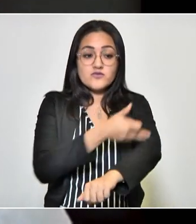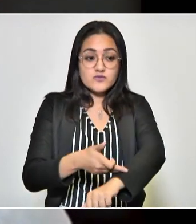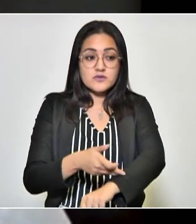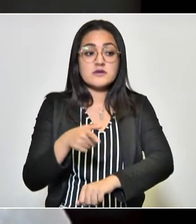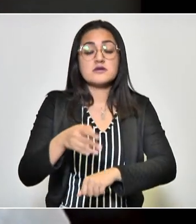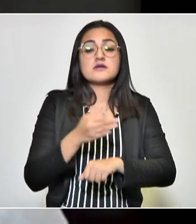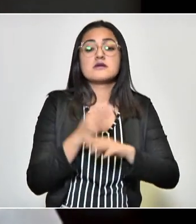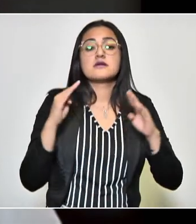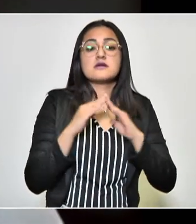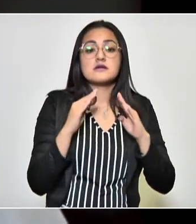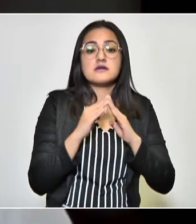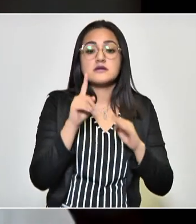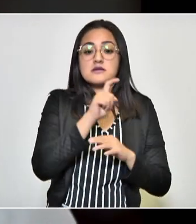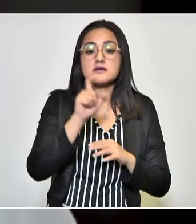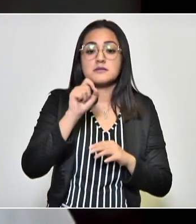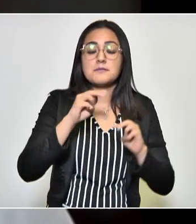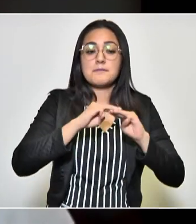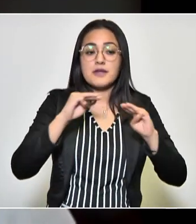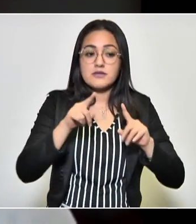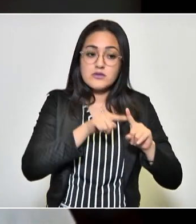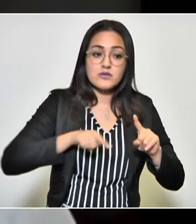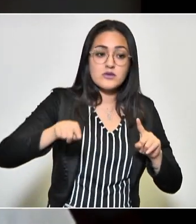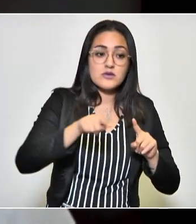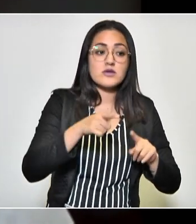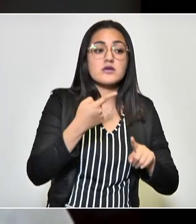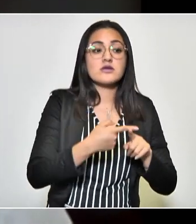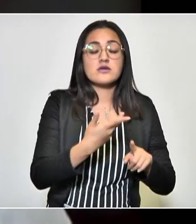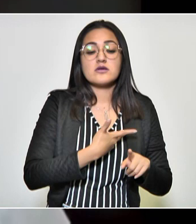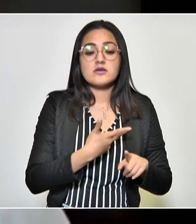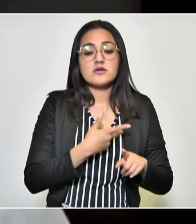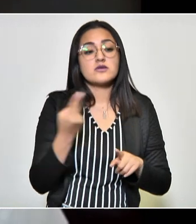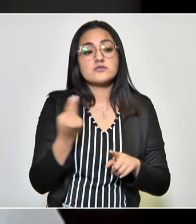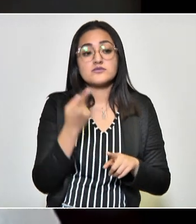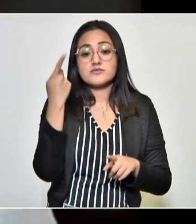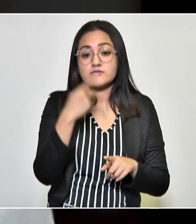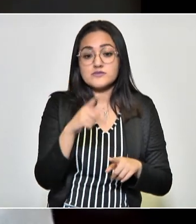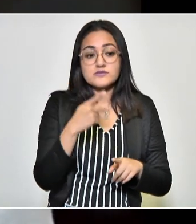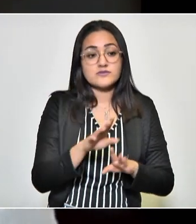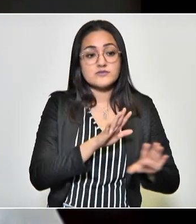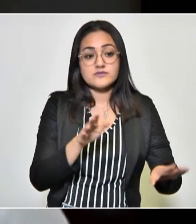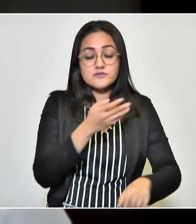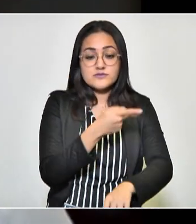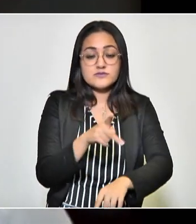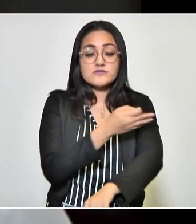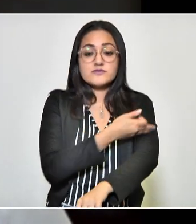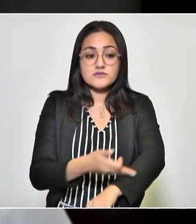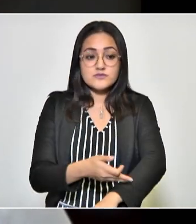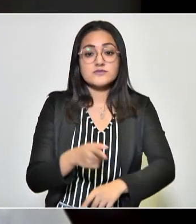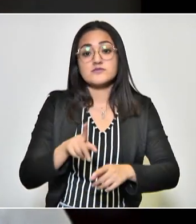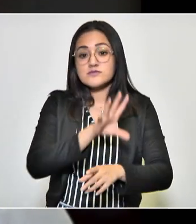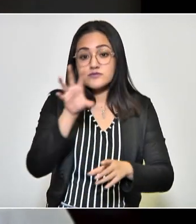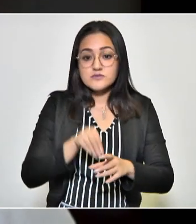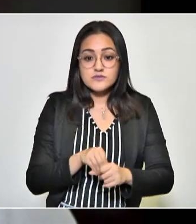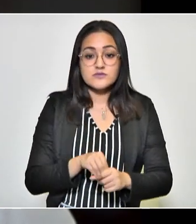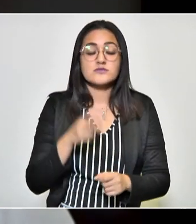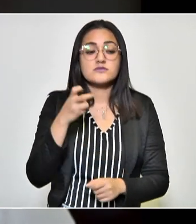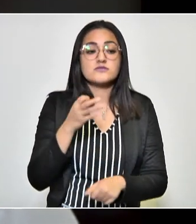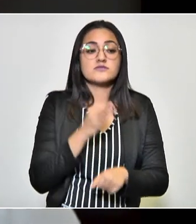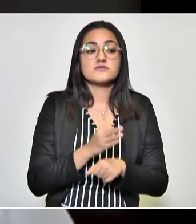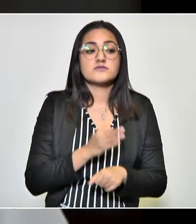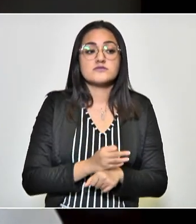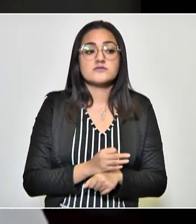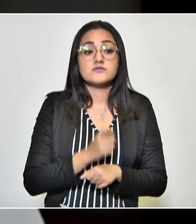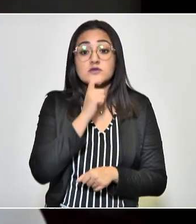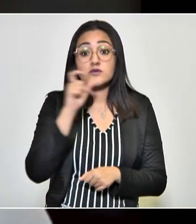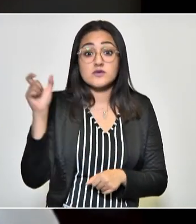Es una casa de 120 m2 que cubre las necesidades de la familia en su totalidad y que también